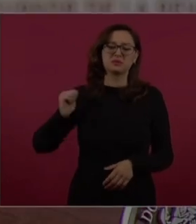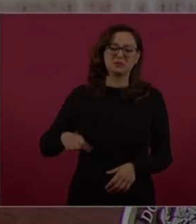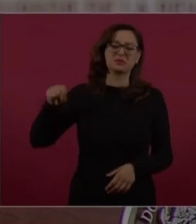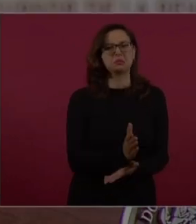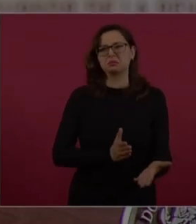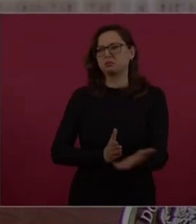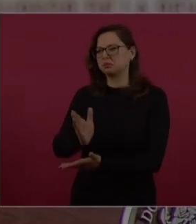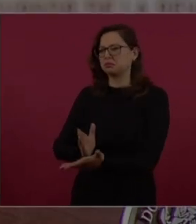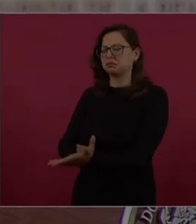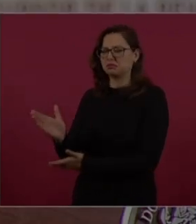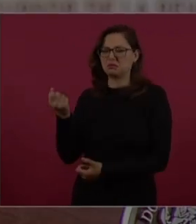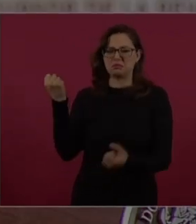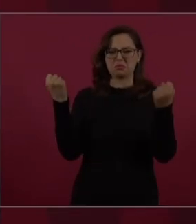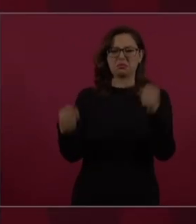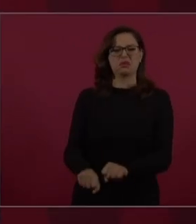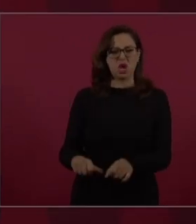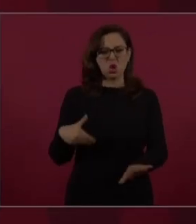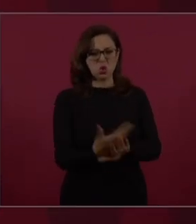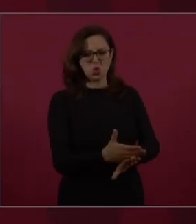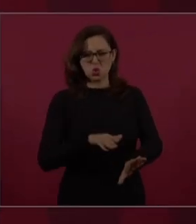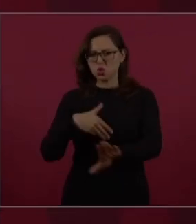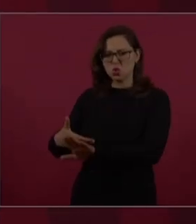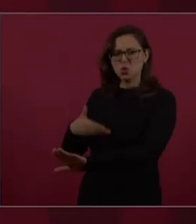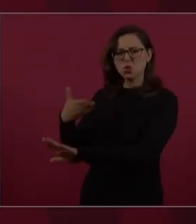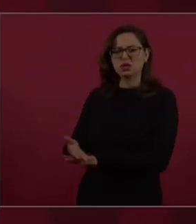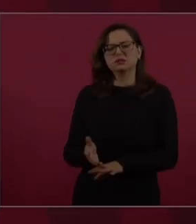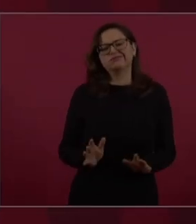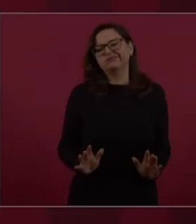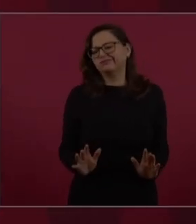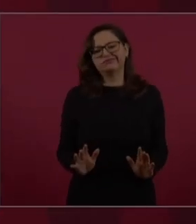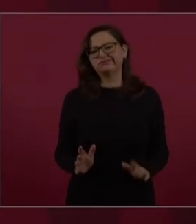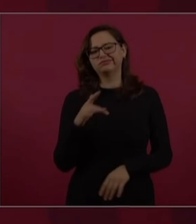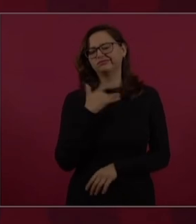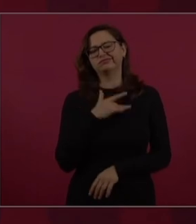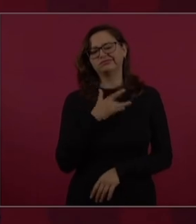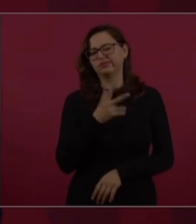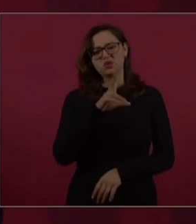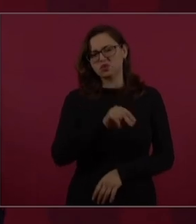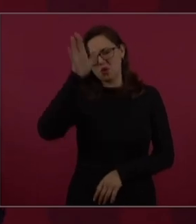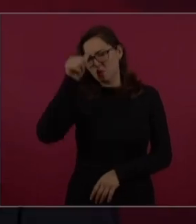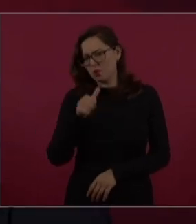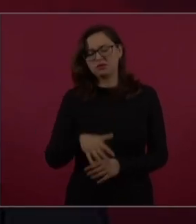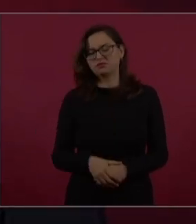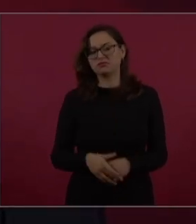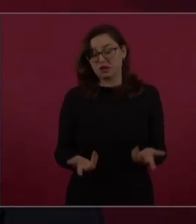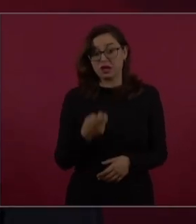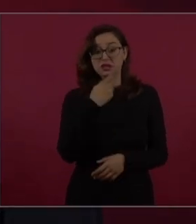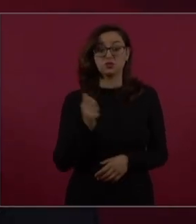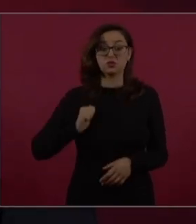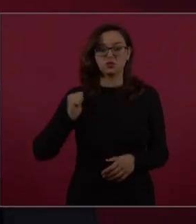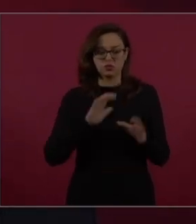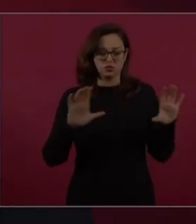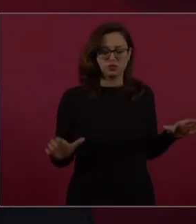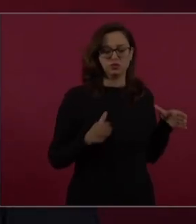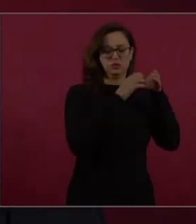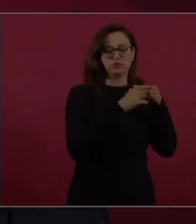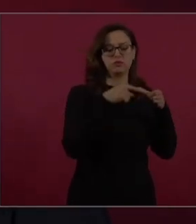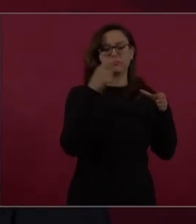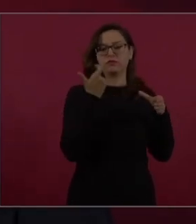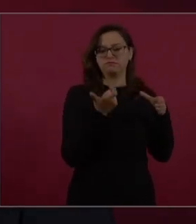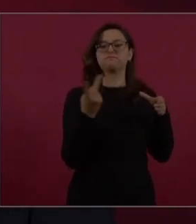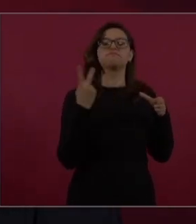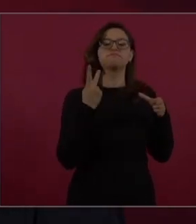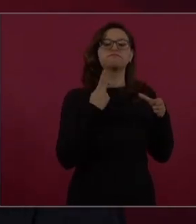intervencionista, que afecta a la gente, que tiene que ver con las cúpulas de poder económico y político.